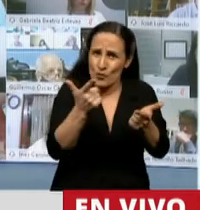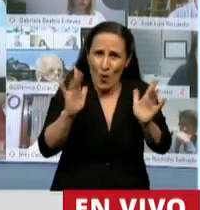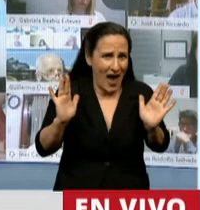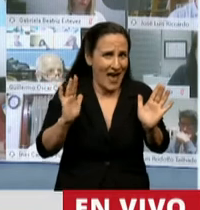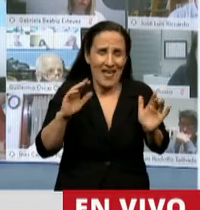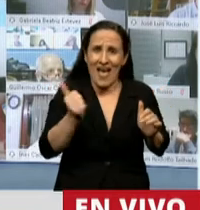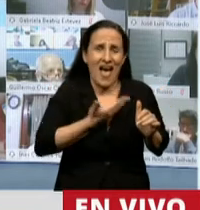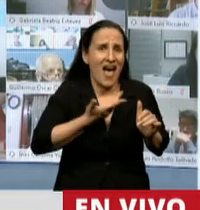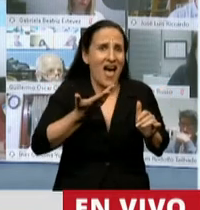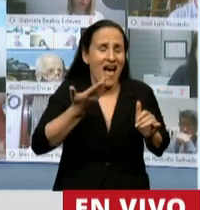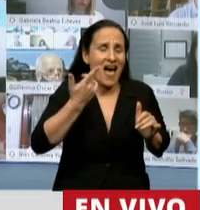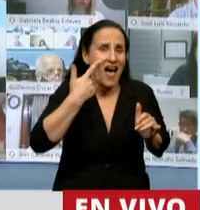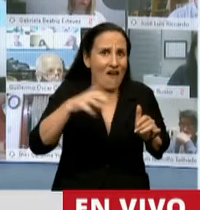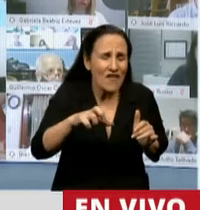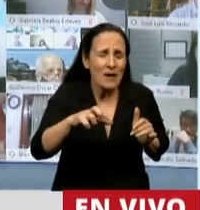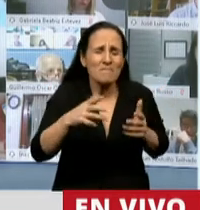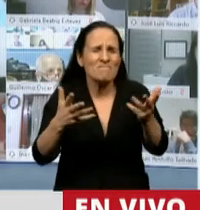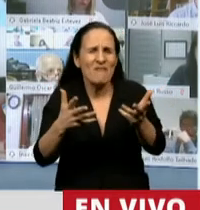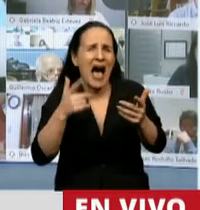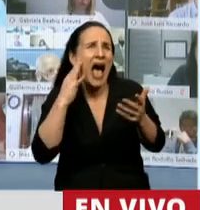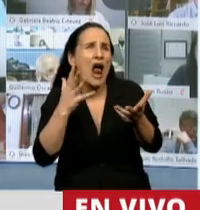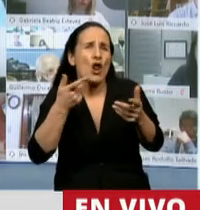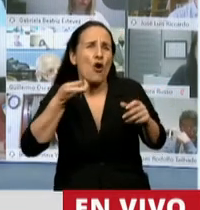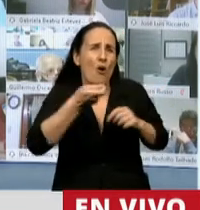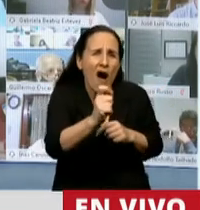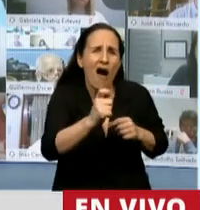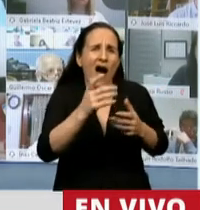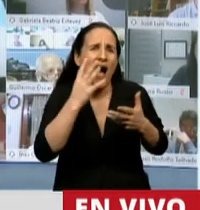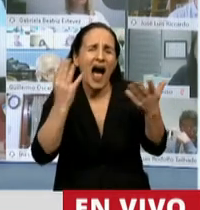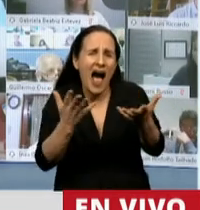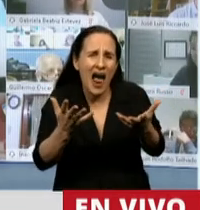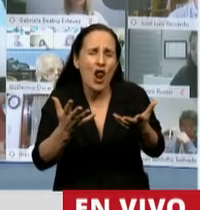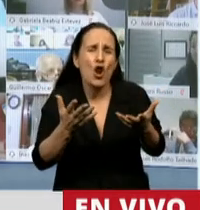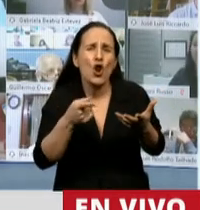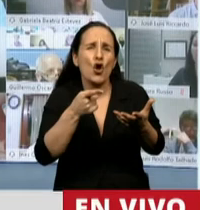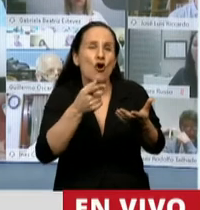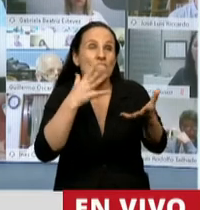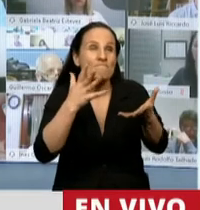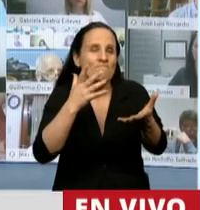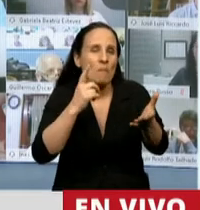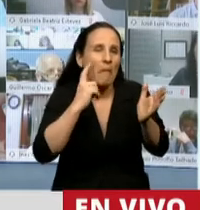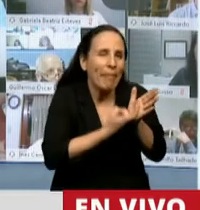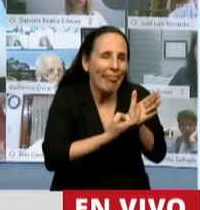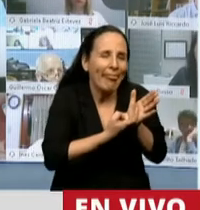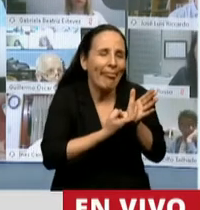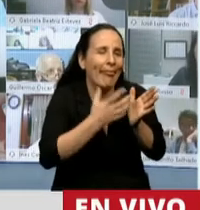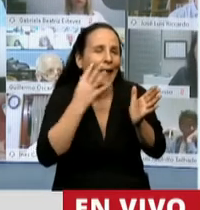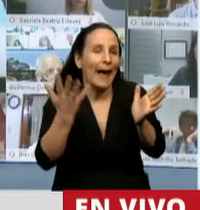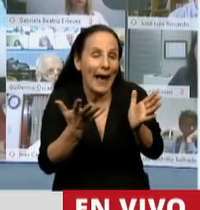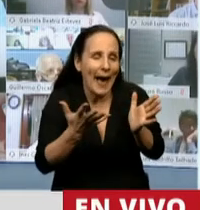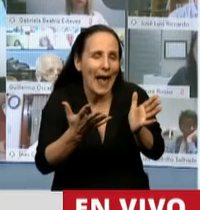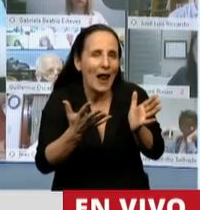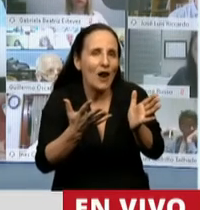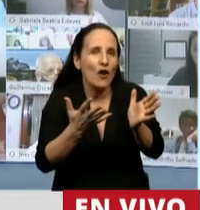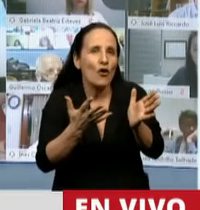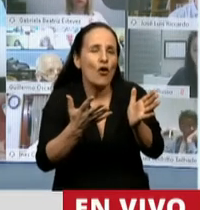Cuando uno está peleando, litigando por alguna sentencia, por alguna infracción supuestamente cometida,